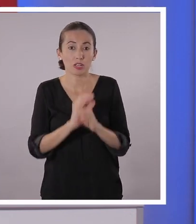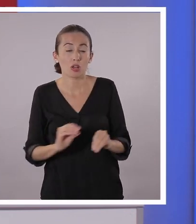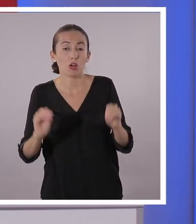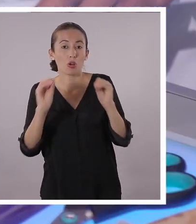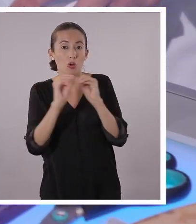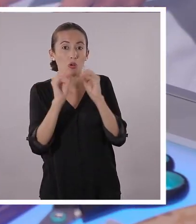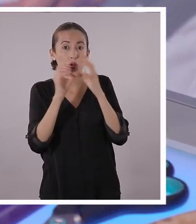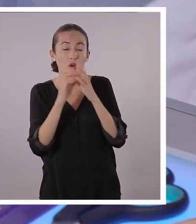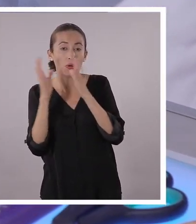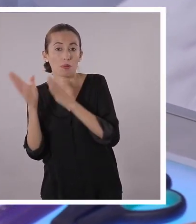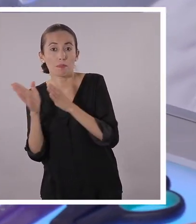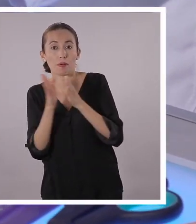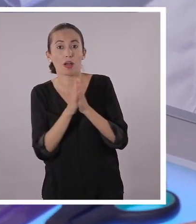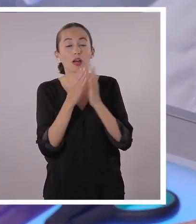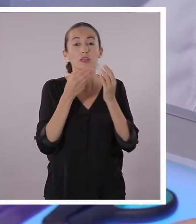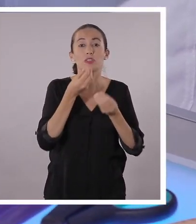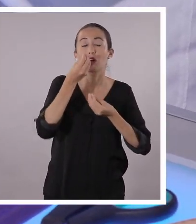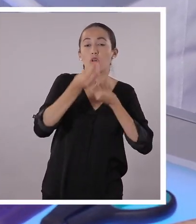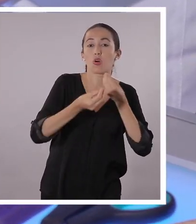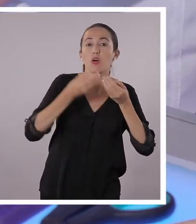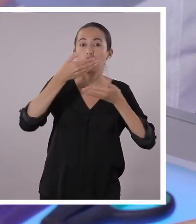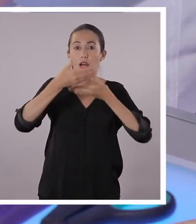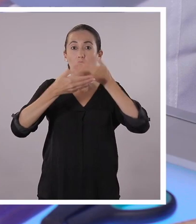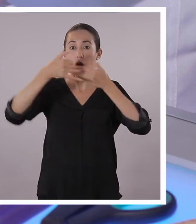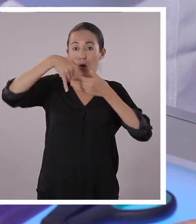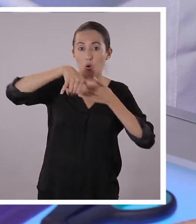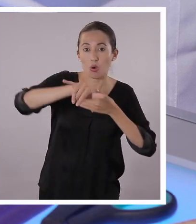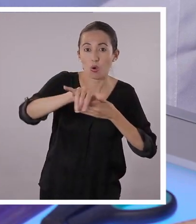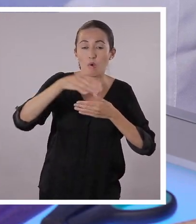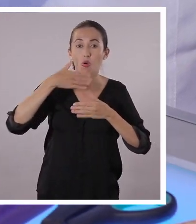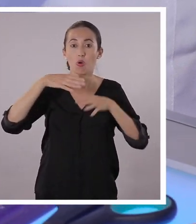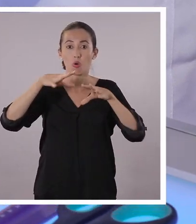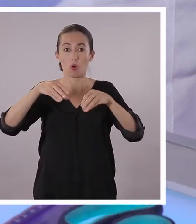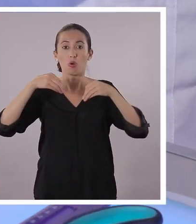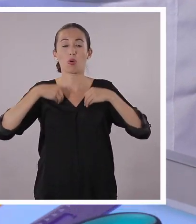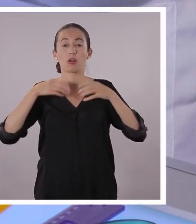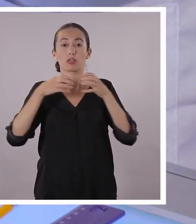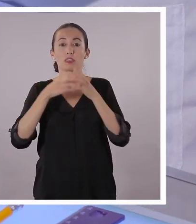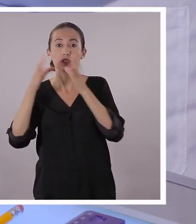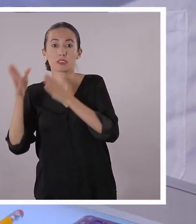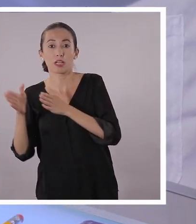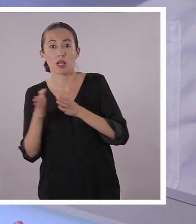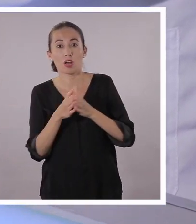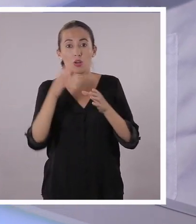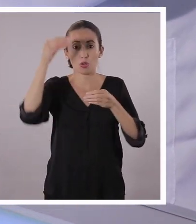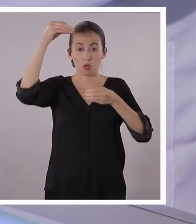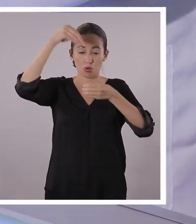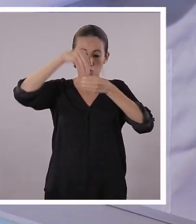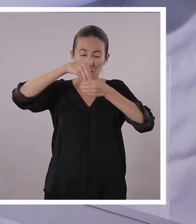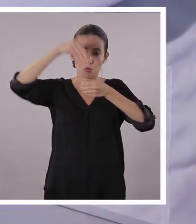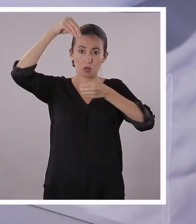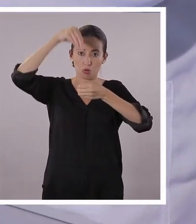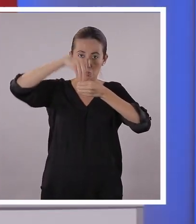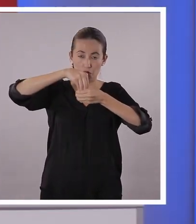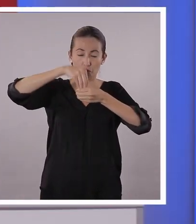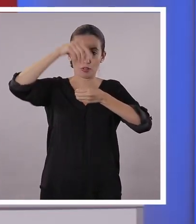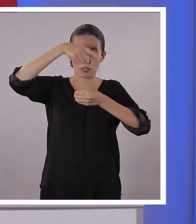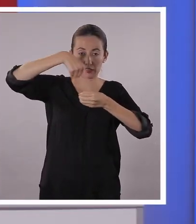palito más grueso y uno más delgado que pueda entrar dentro de este otro. Así.